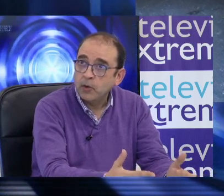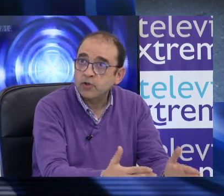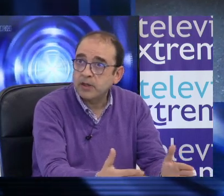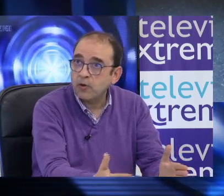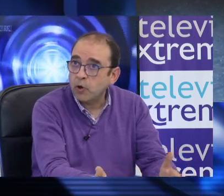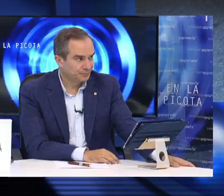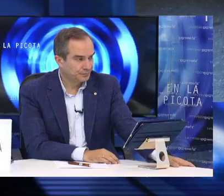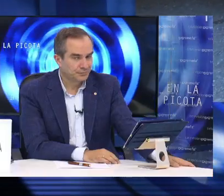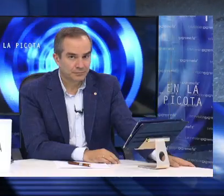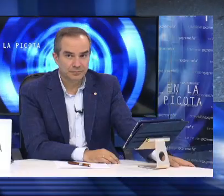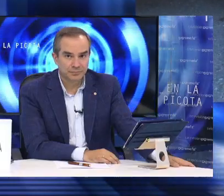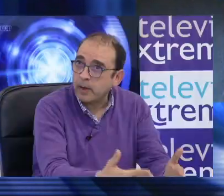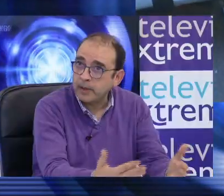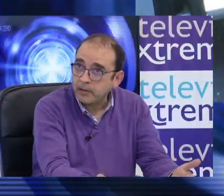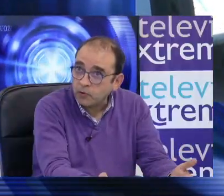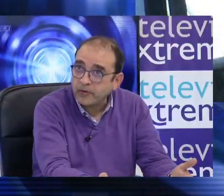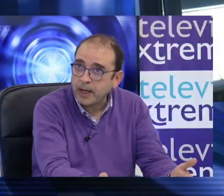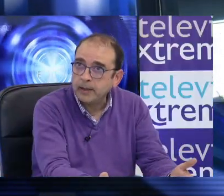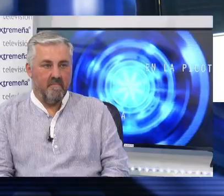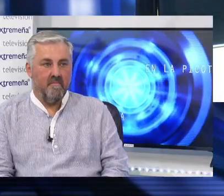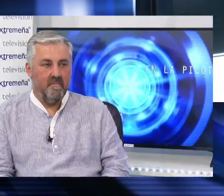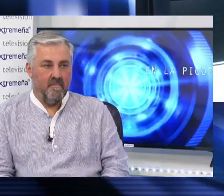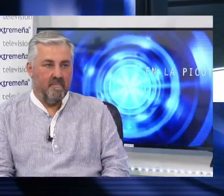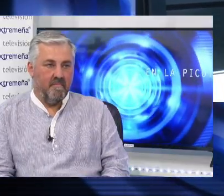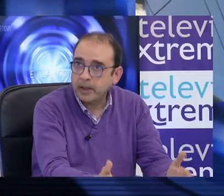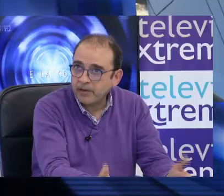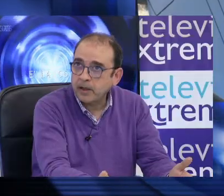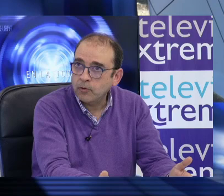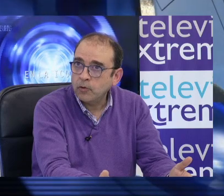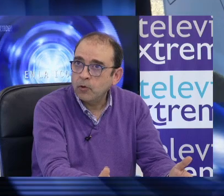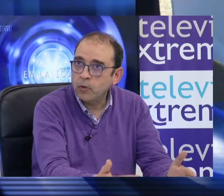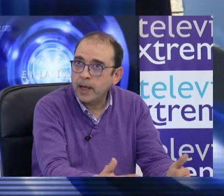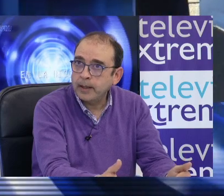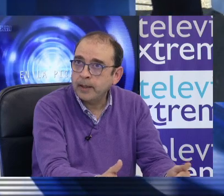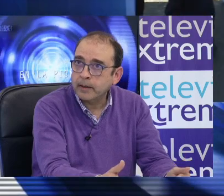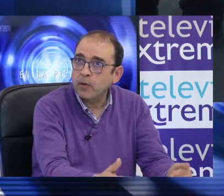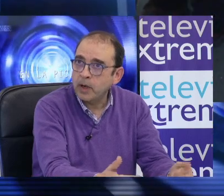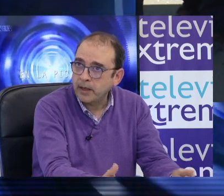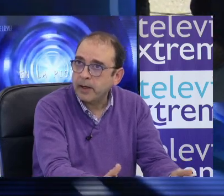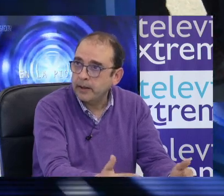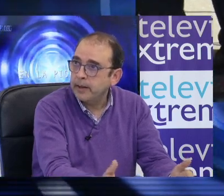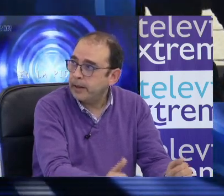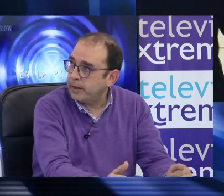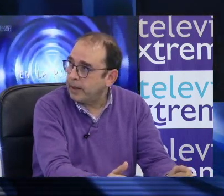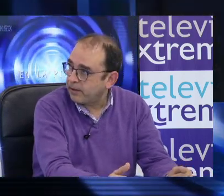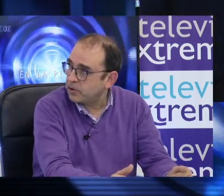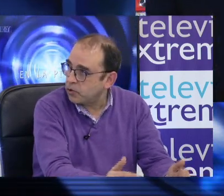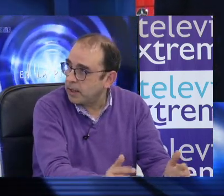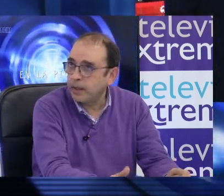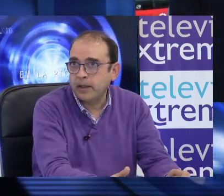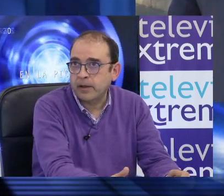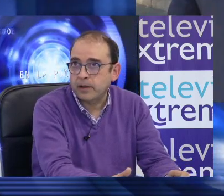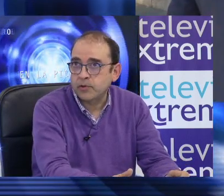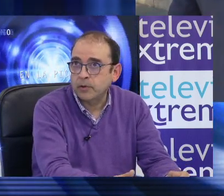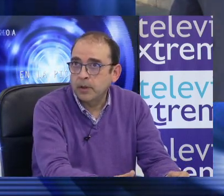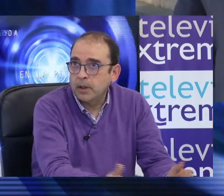un sentido comercial como propiamente industrial, ya va mereciendo una regularidad en el acceso